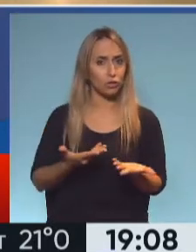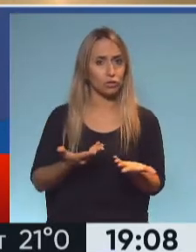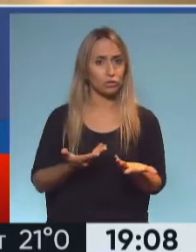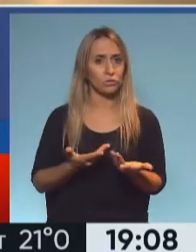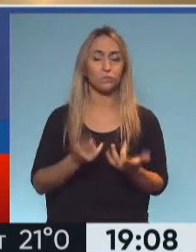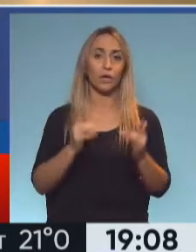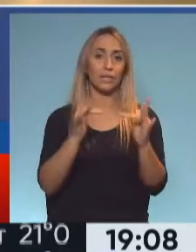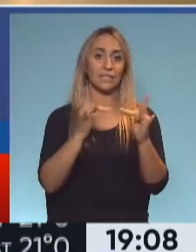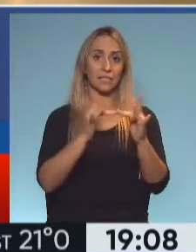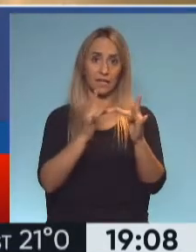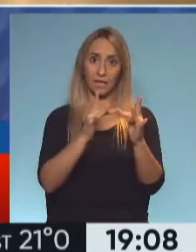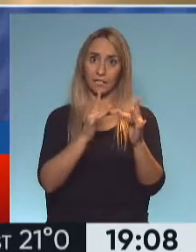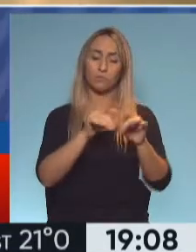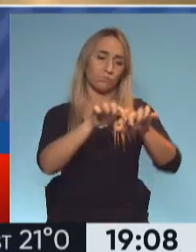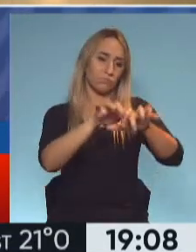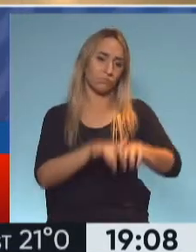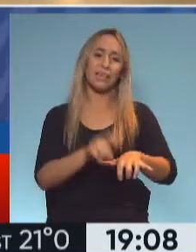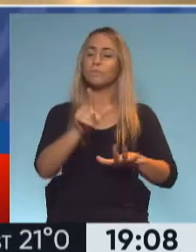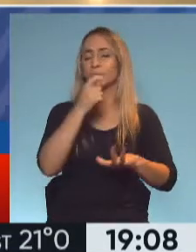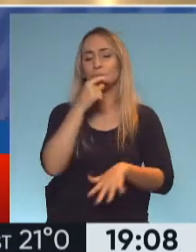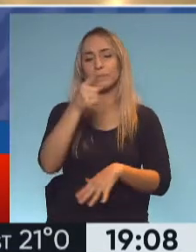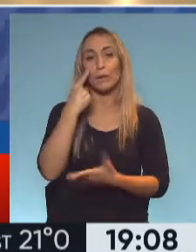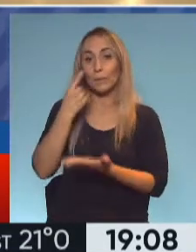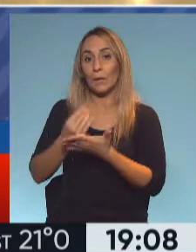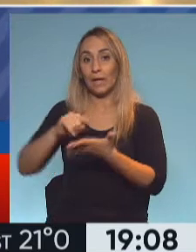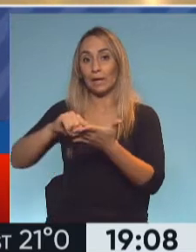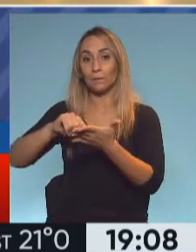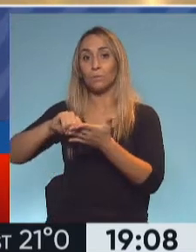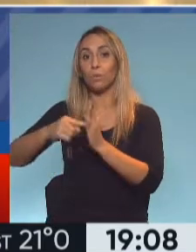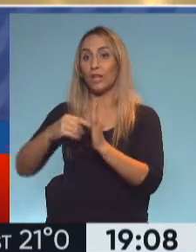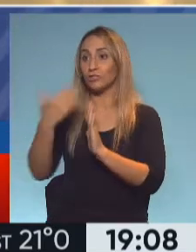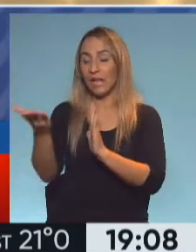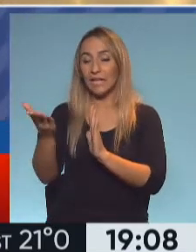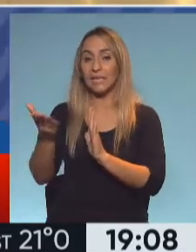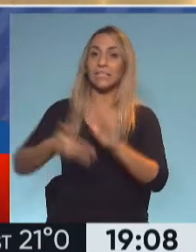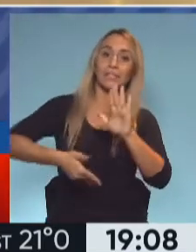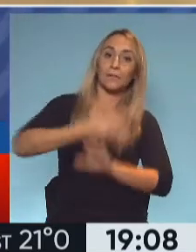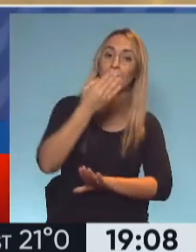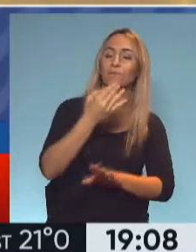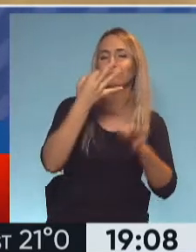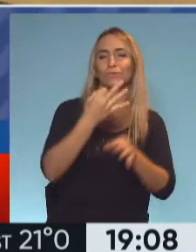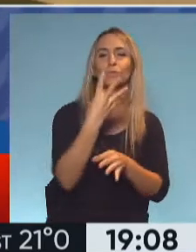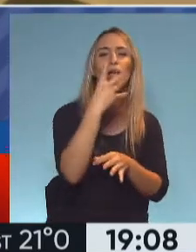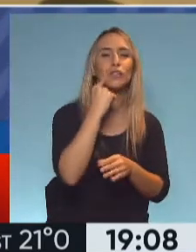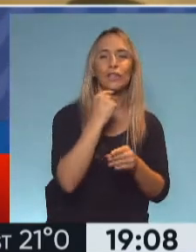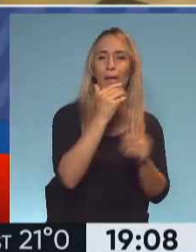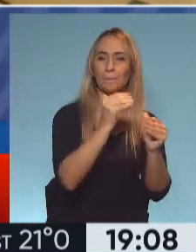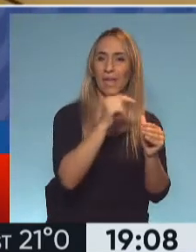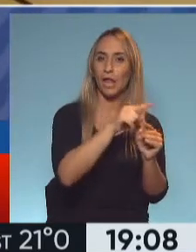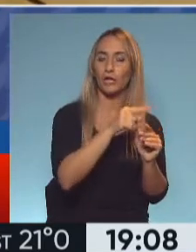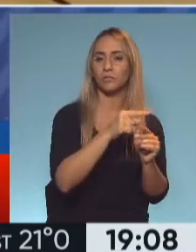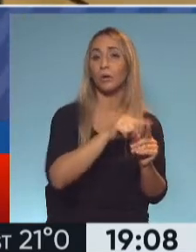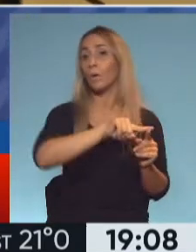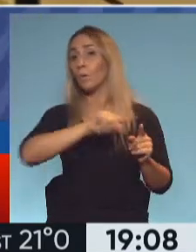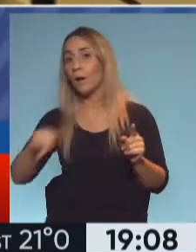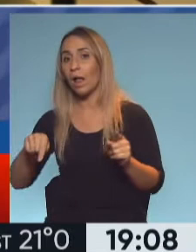Si vos vivís en Buenos Aires y te vas por menos de cuatro días, no te exigen la declaración jurada. Claro, el tema es